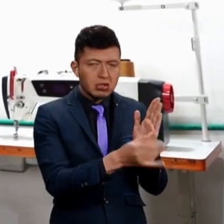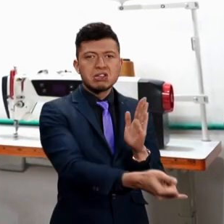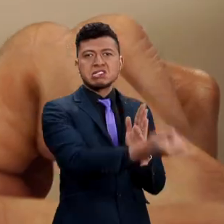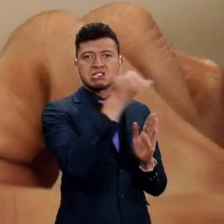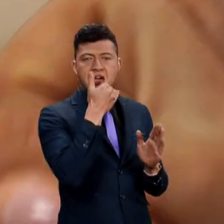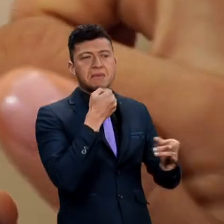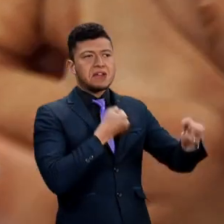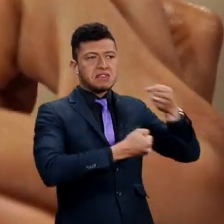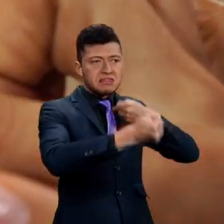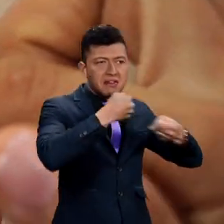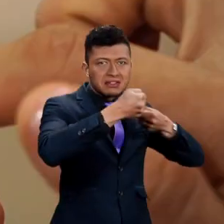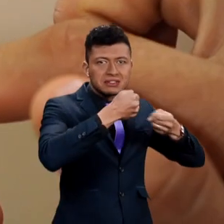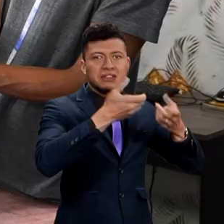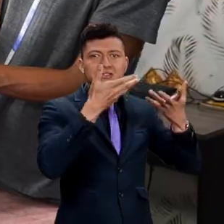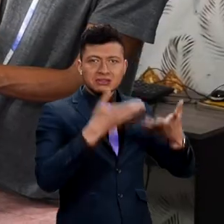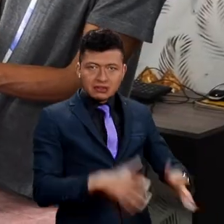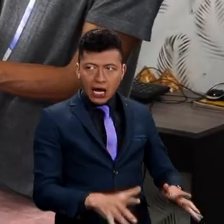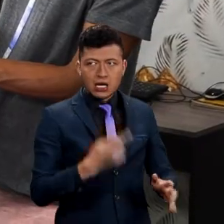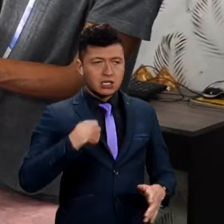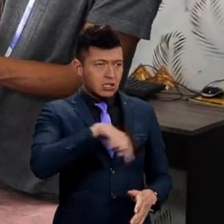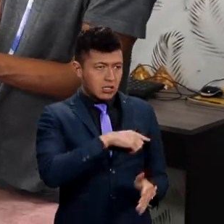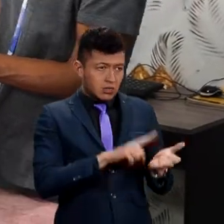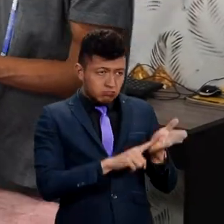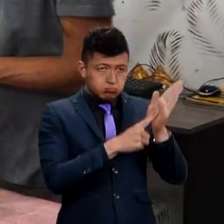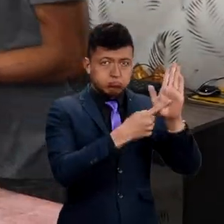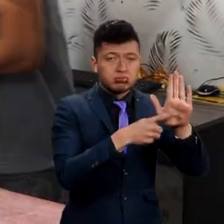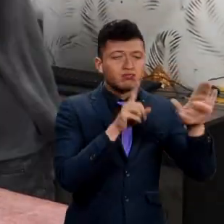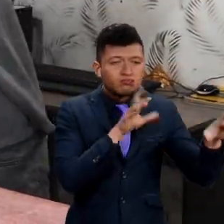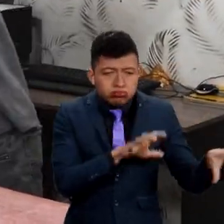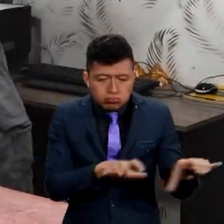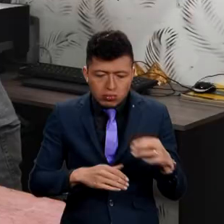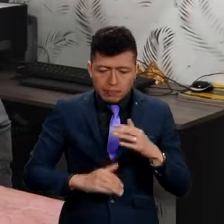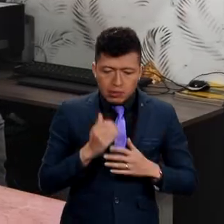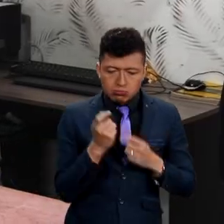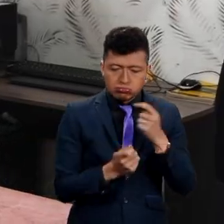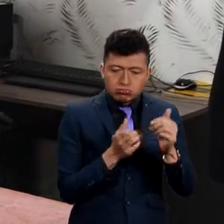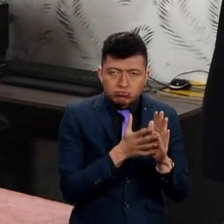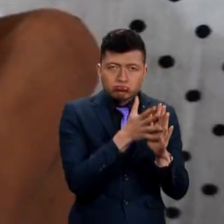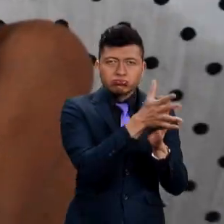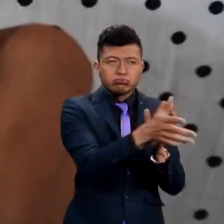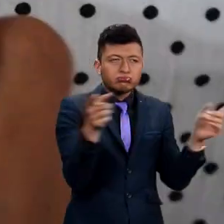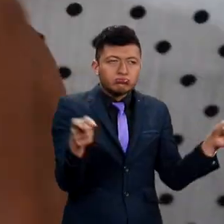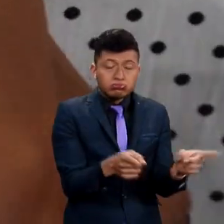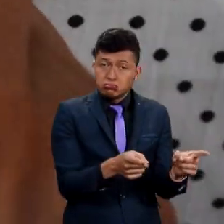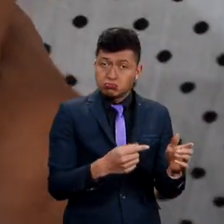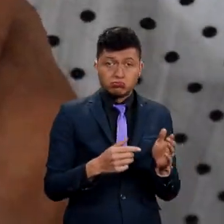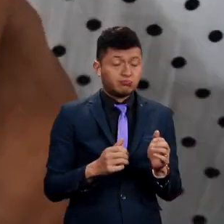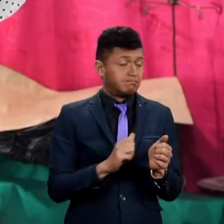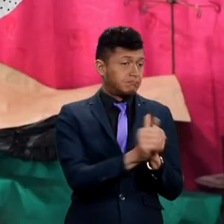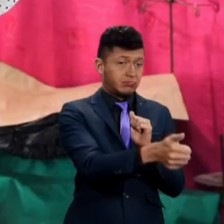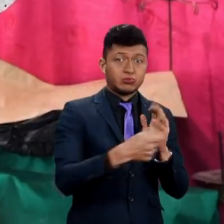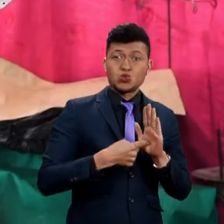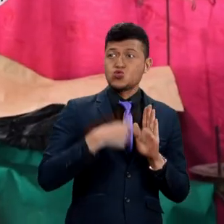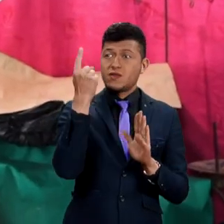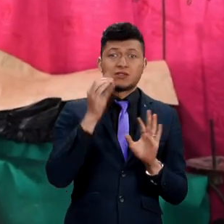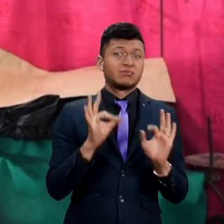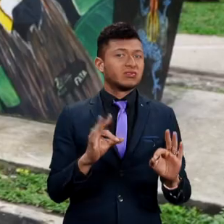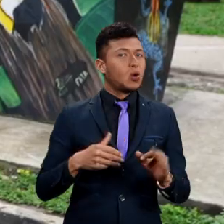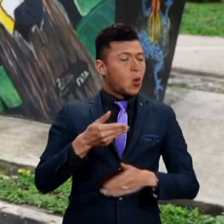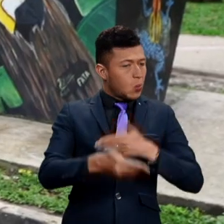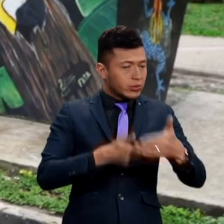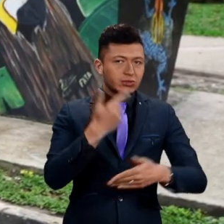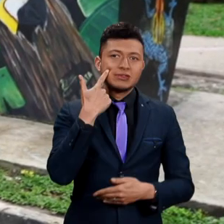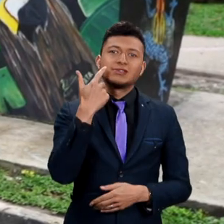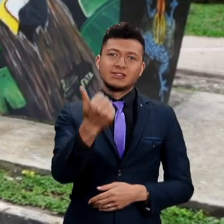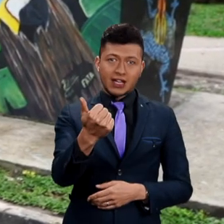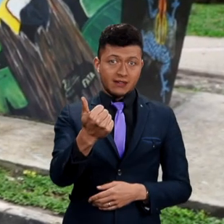los datos, nos llamaron, nos hicieron una entrevista, nos presentamos el flujo de caja, le contamos una breve historia del emprendimiento y super bien todo, pasamos de una